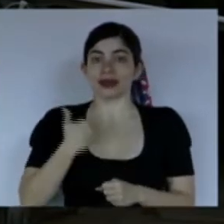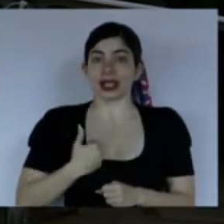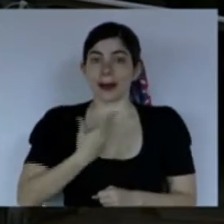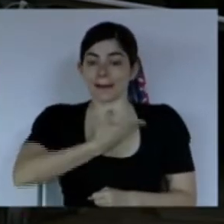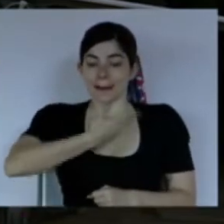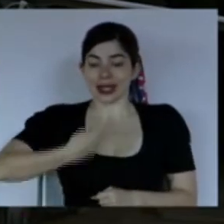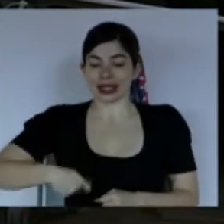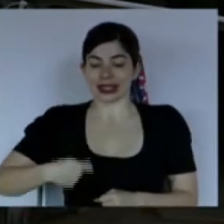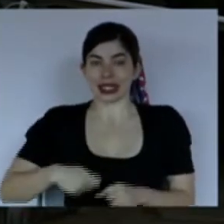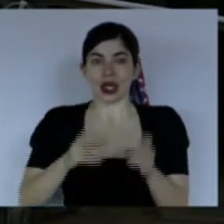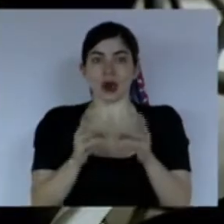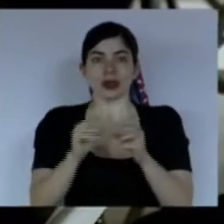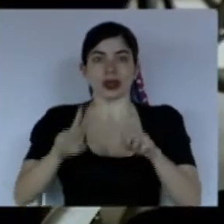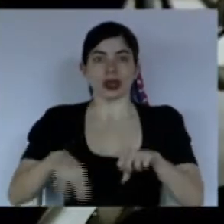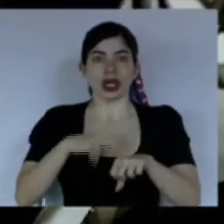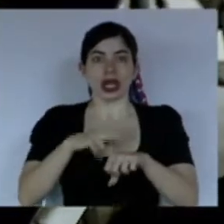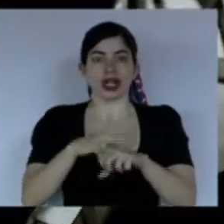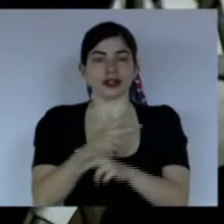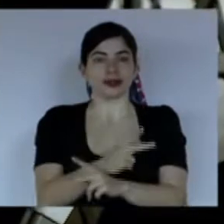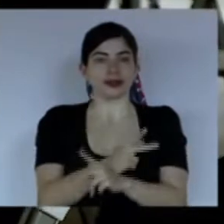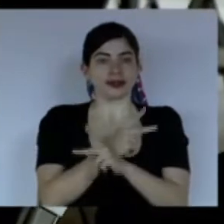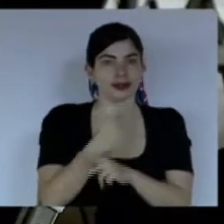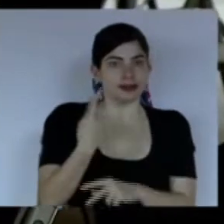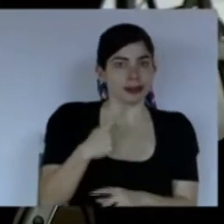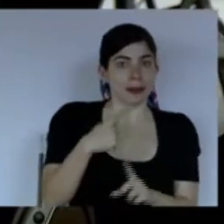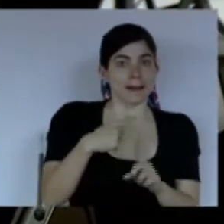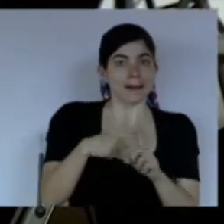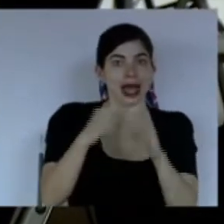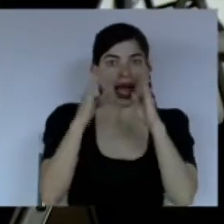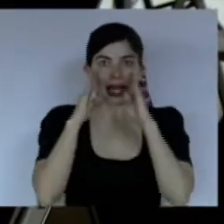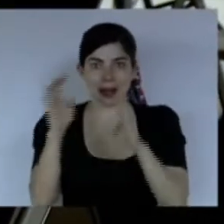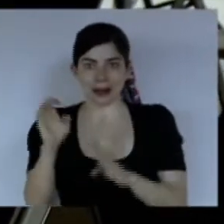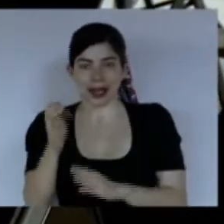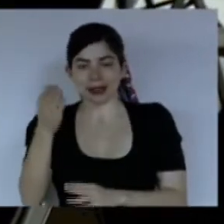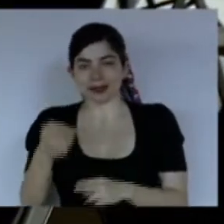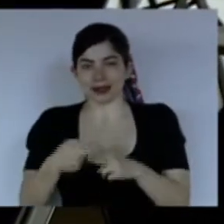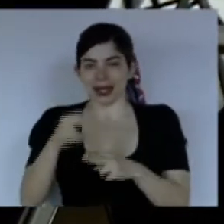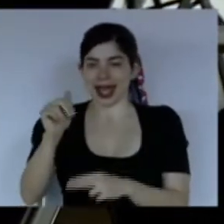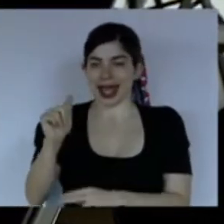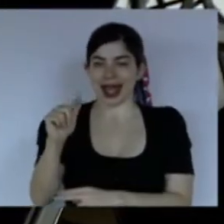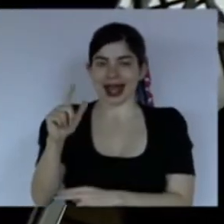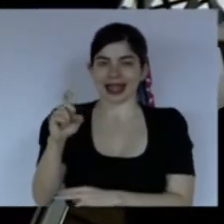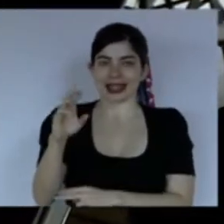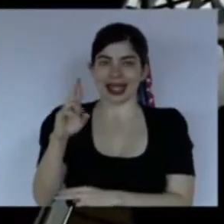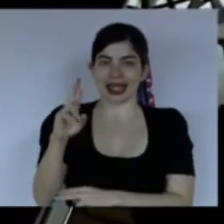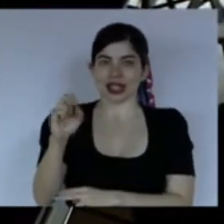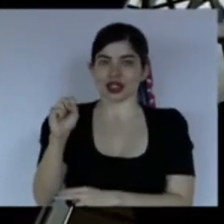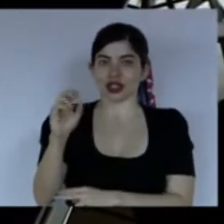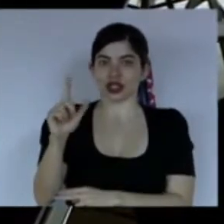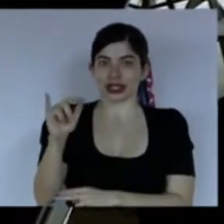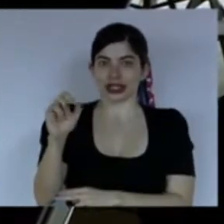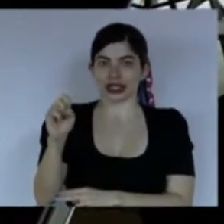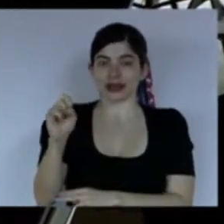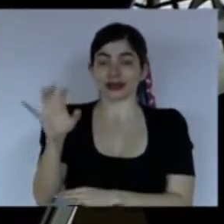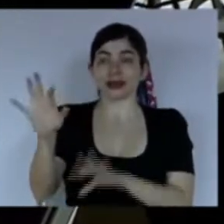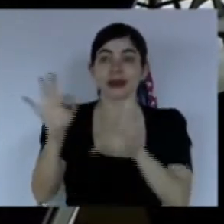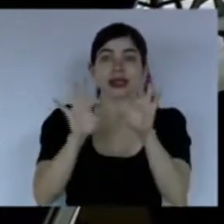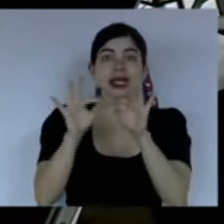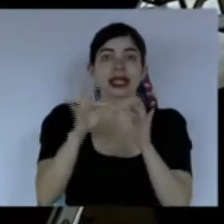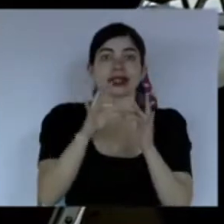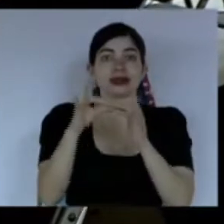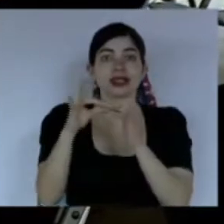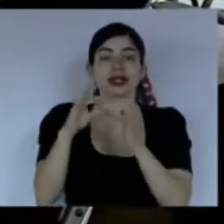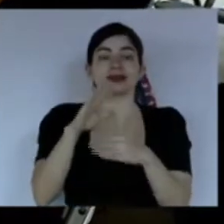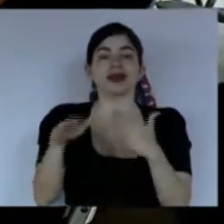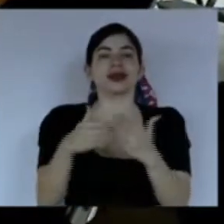de la Comisión Nacional de Prevención de Riesgos y Atención de Emergencias Don Alexander Solís A nuestros invitados especiales, a todas